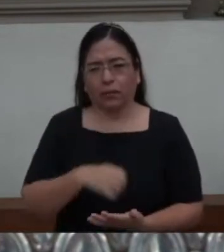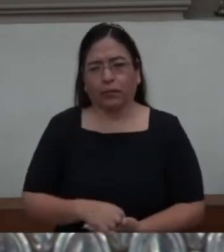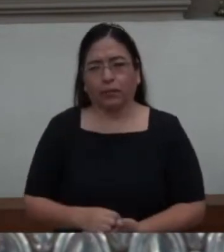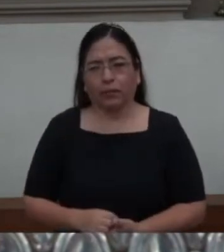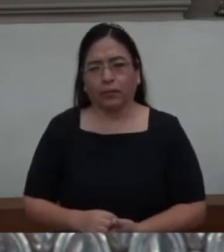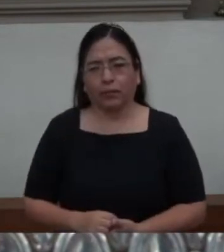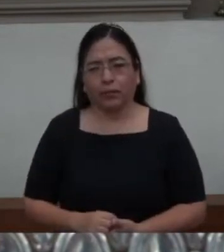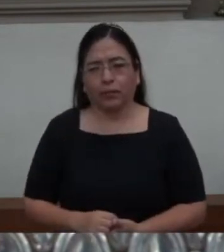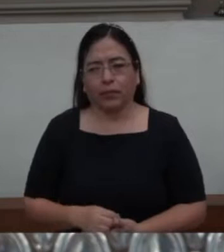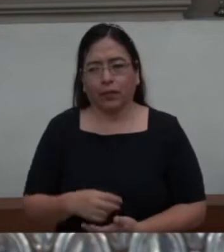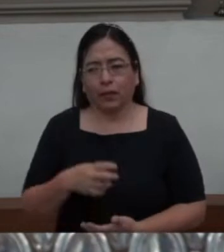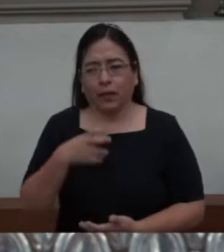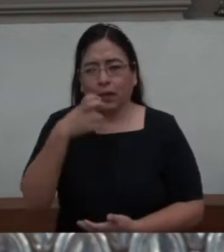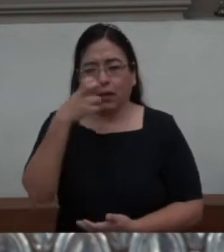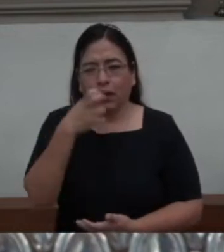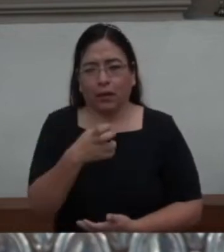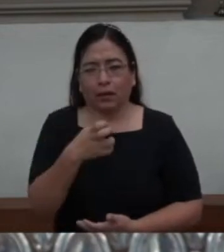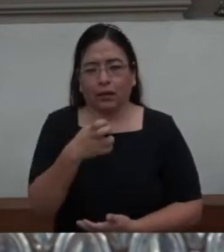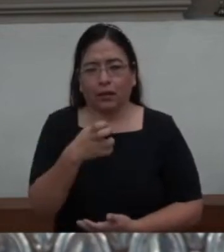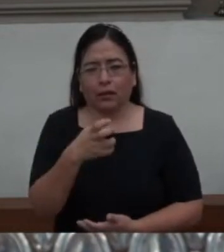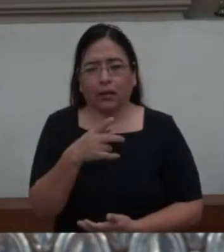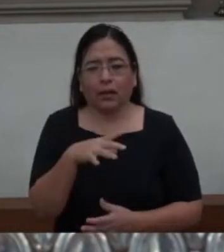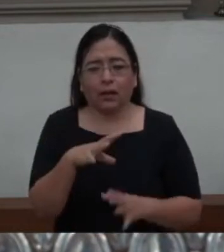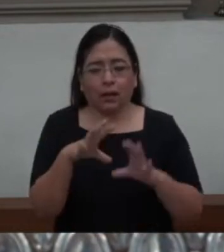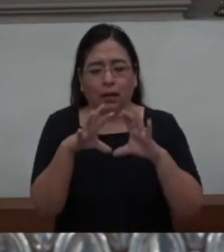preludio de lo que es la Eucaristía.